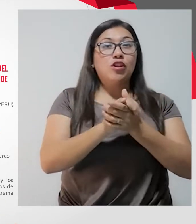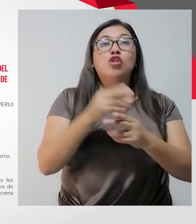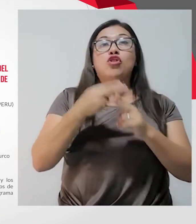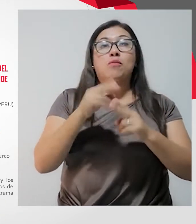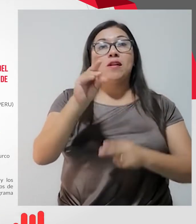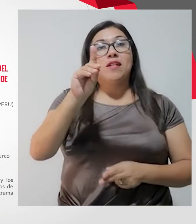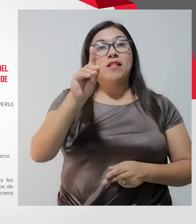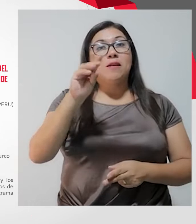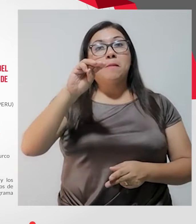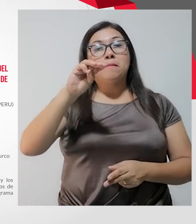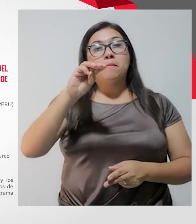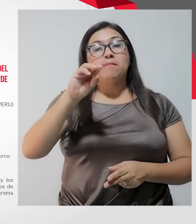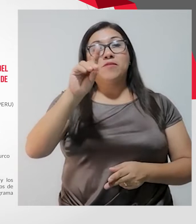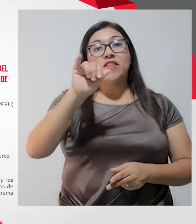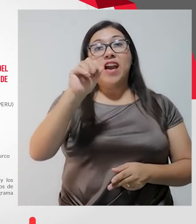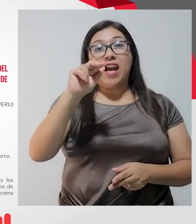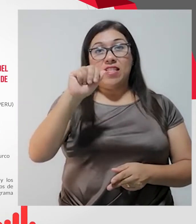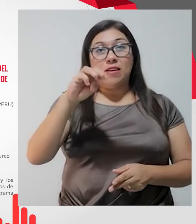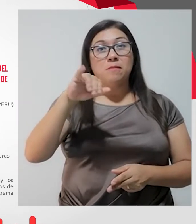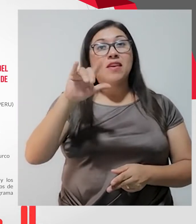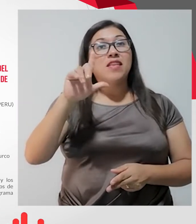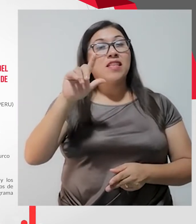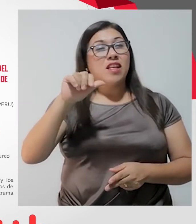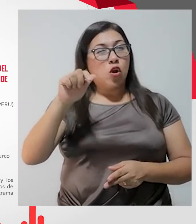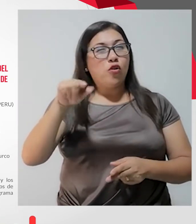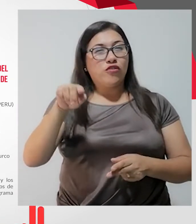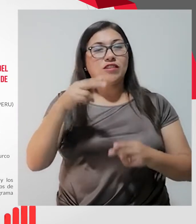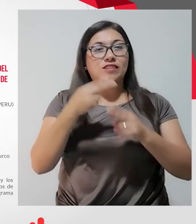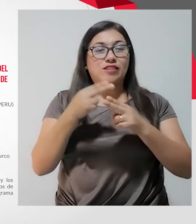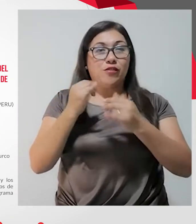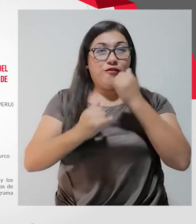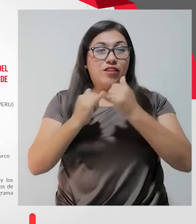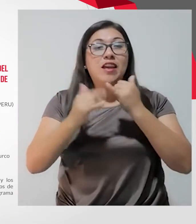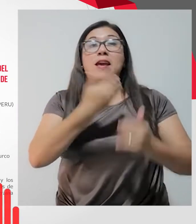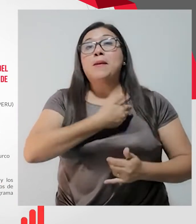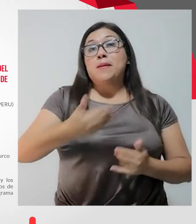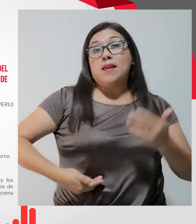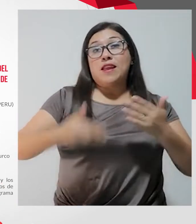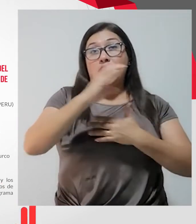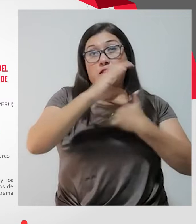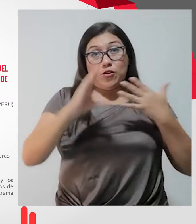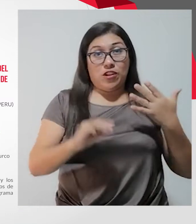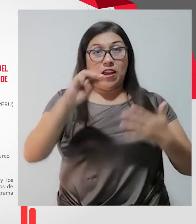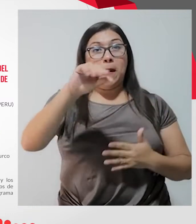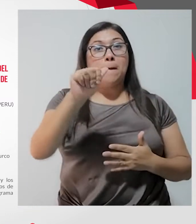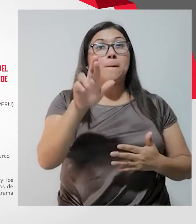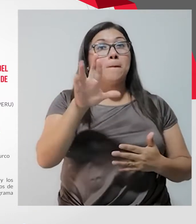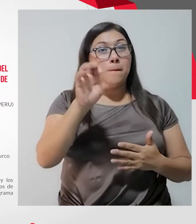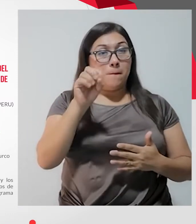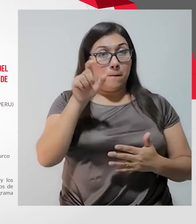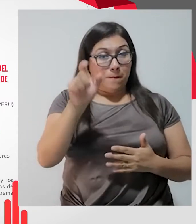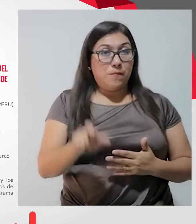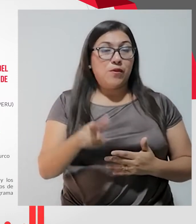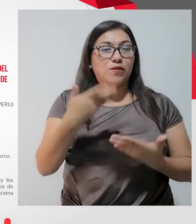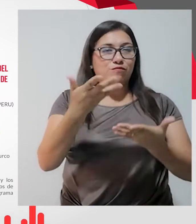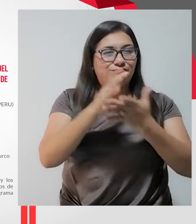la doctora Diana Milo Lavistupac, de nuestro presidente del Conadis, el economista Marco Antonio Gamarra,